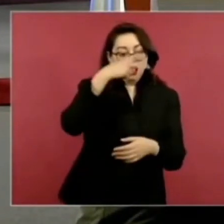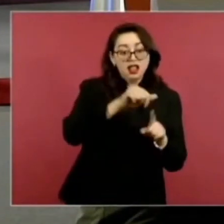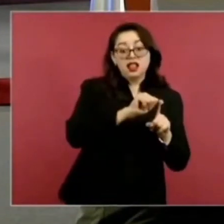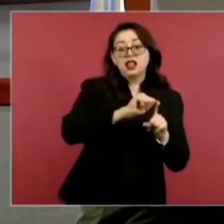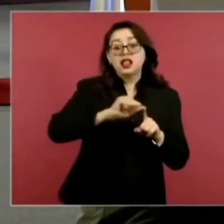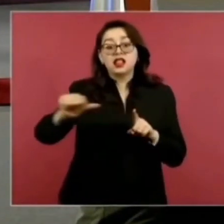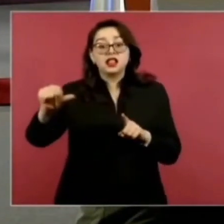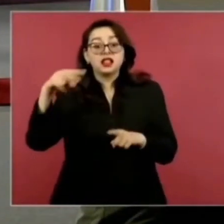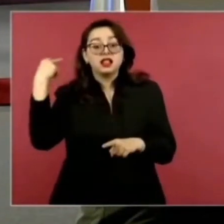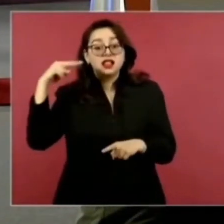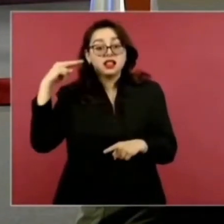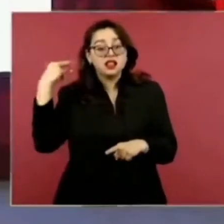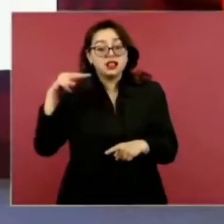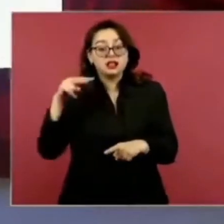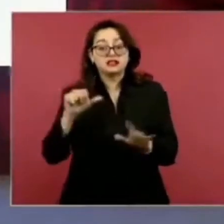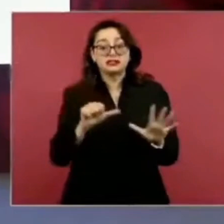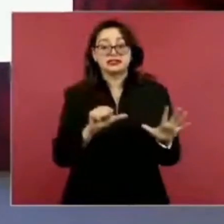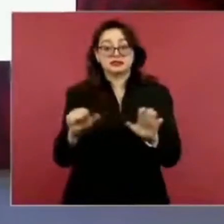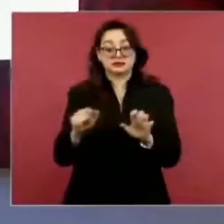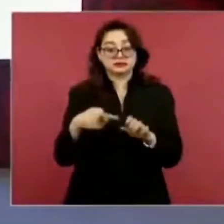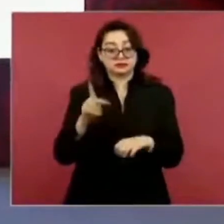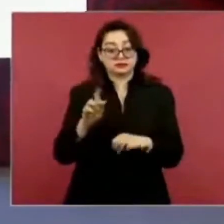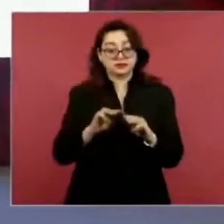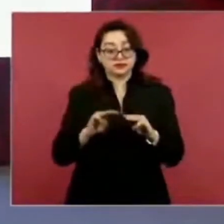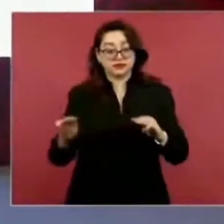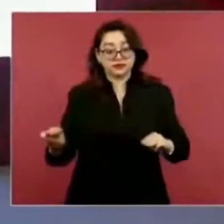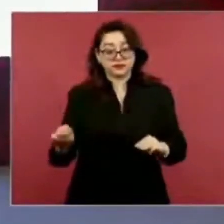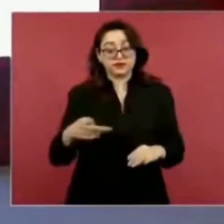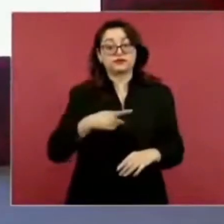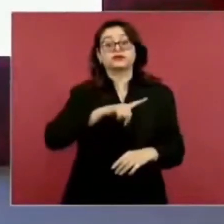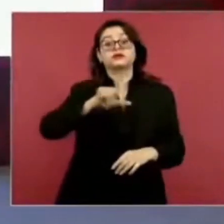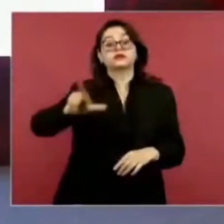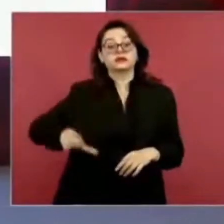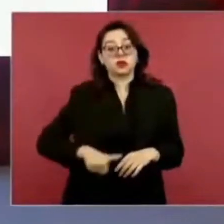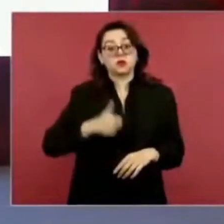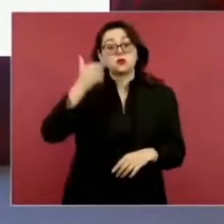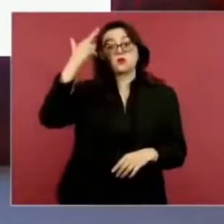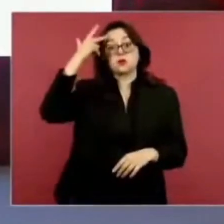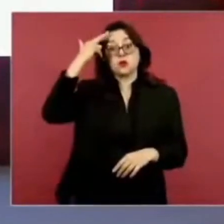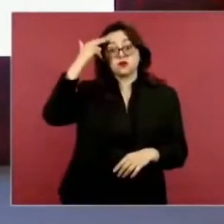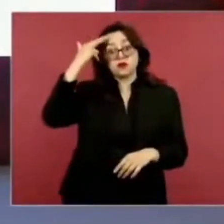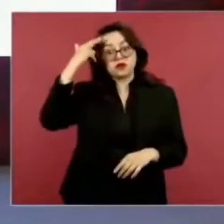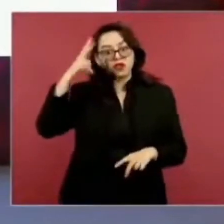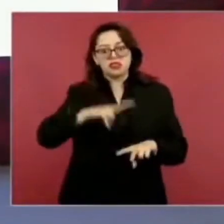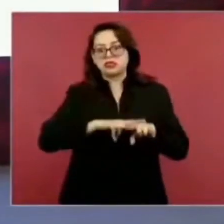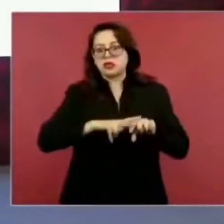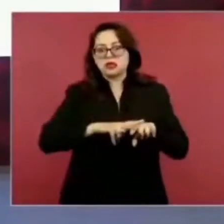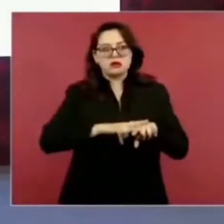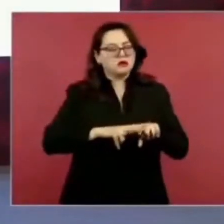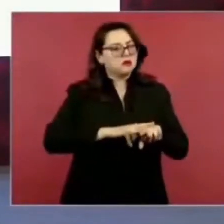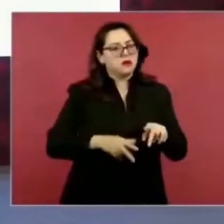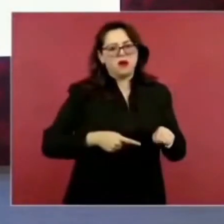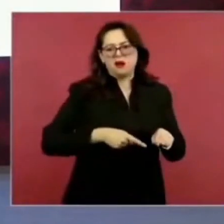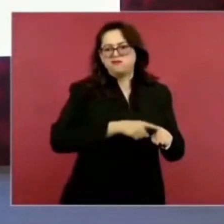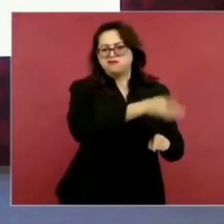Pero luego con Porfirio Díaz le dieron todas las concesiones.